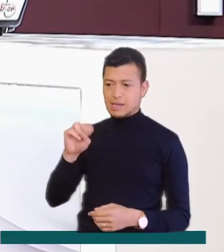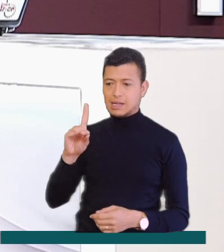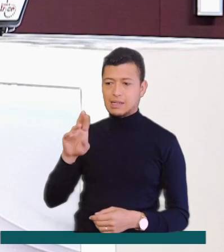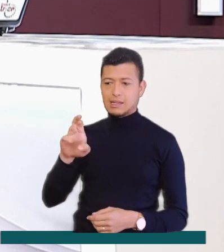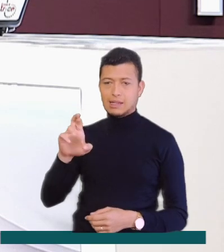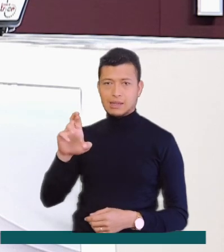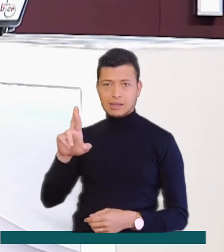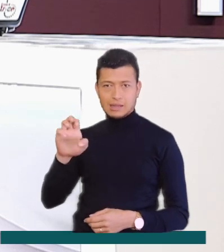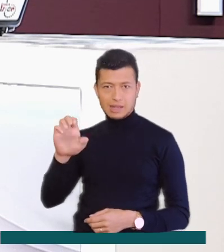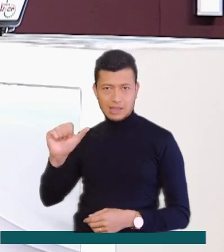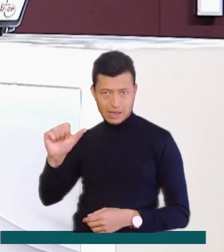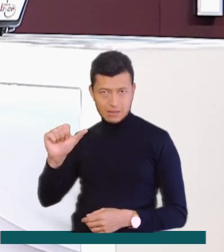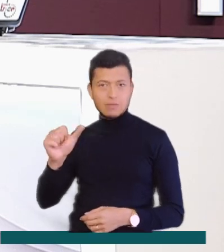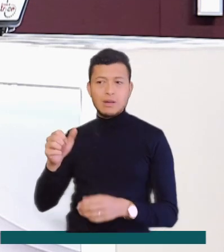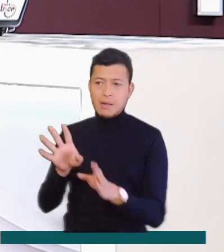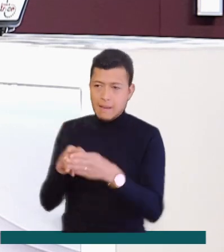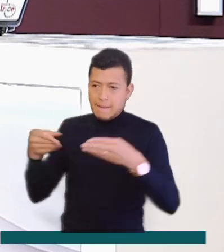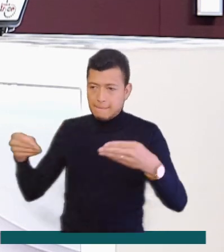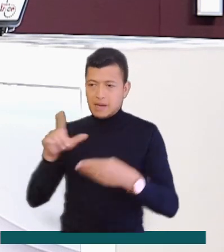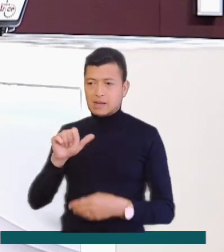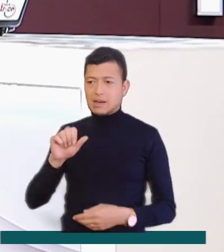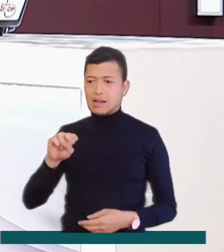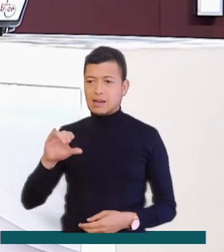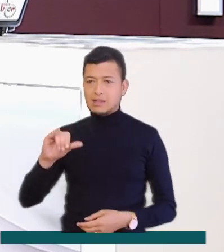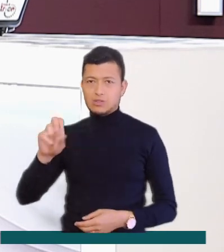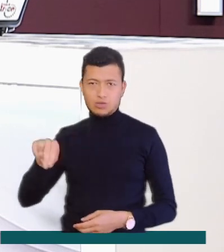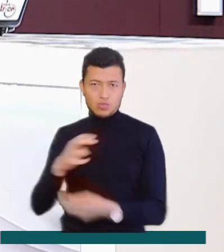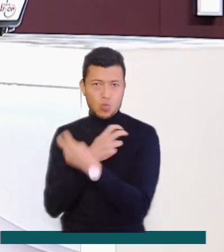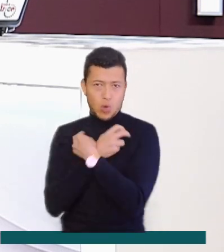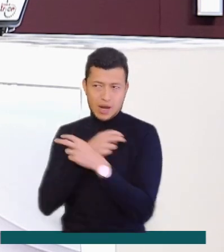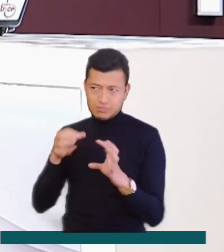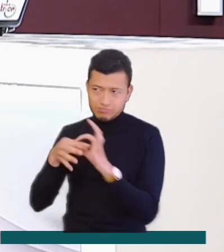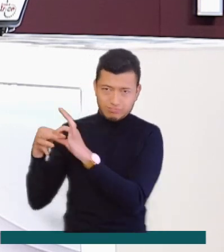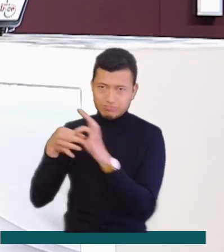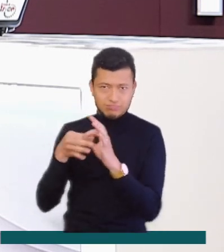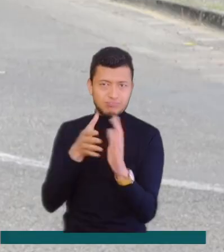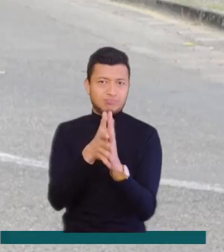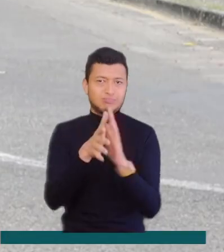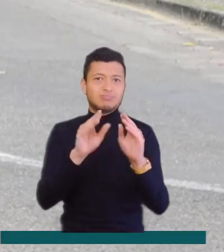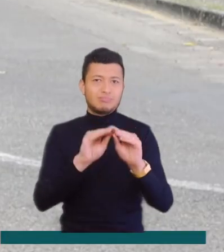informe de Andrea Betancourt para la alianza del periódico La Nación de Huila y Enlace 13.